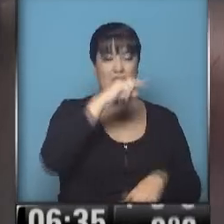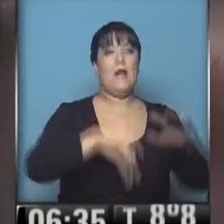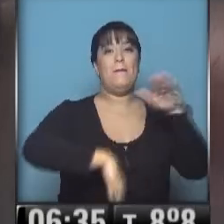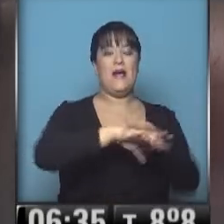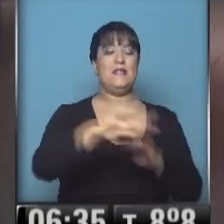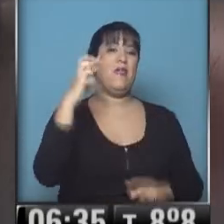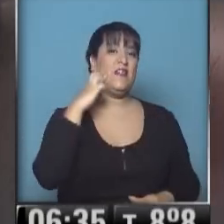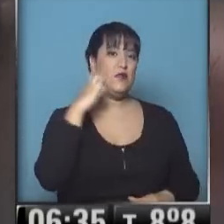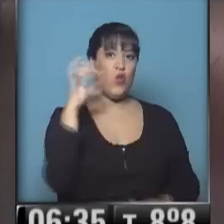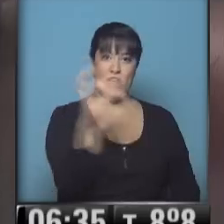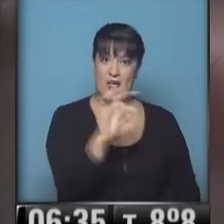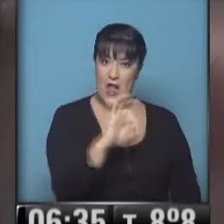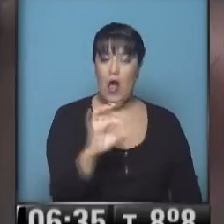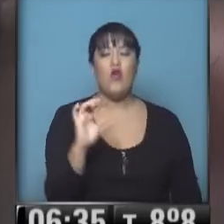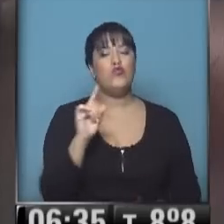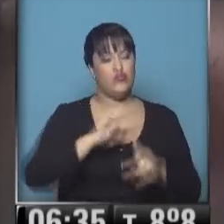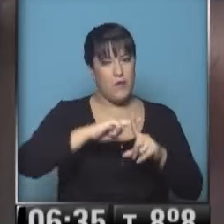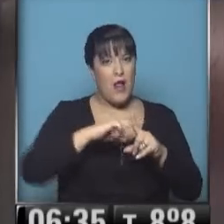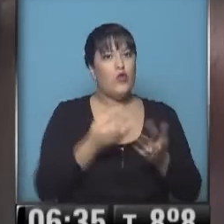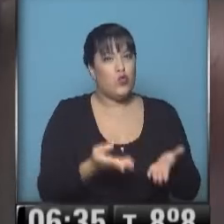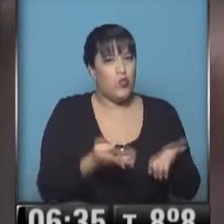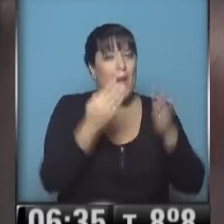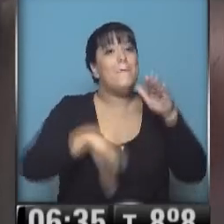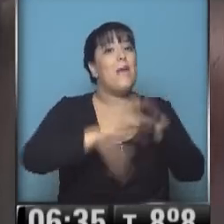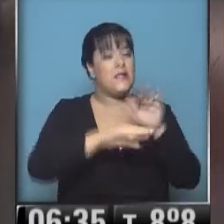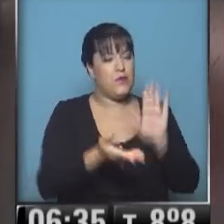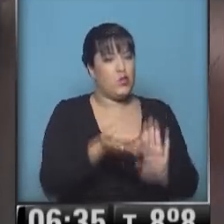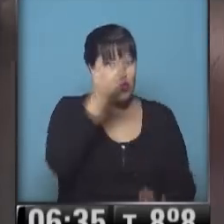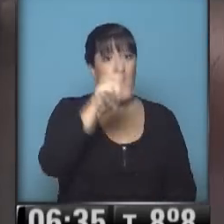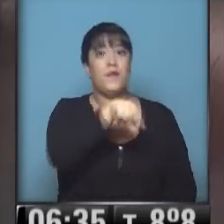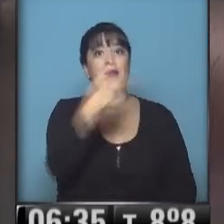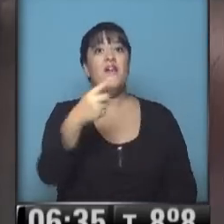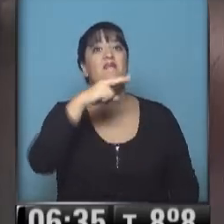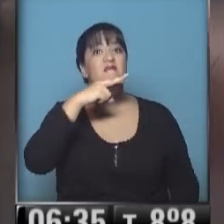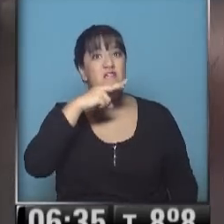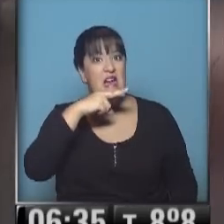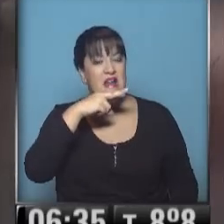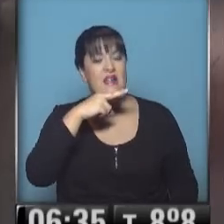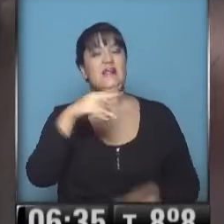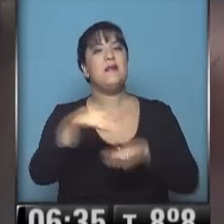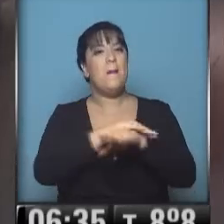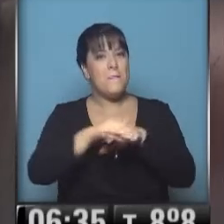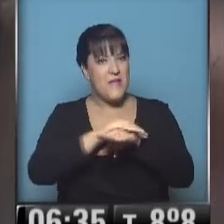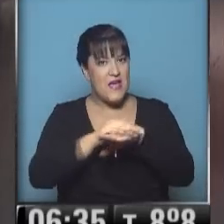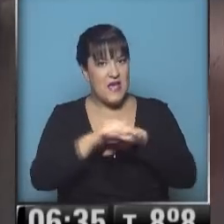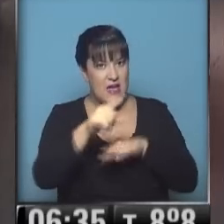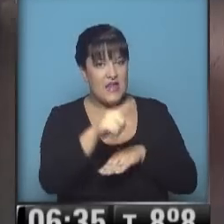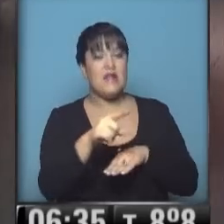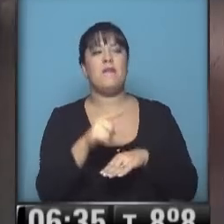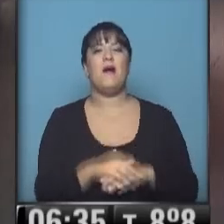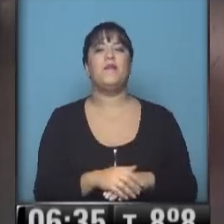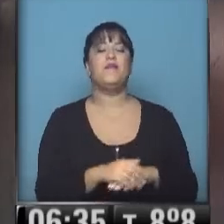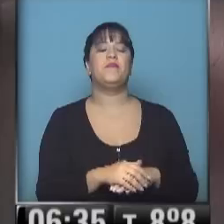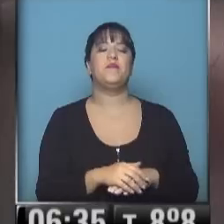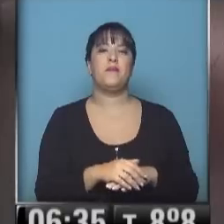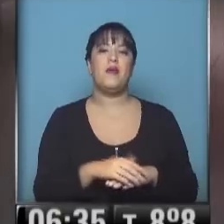grados. Suben un poquito las temperaturas, principalmente las máximas. El viernes sube la mínima, pero muy poco cambio de la máxima, también con